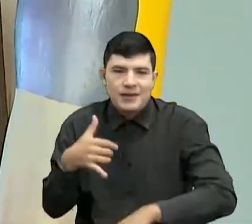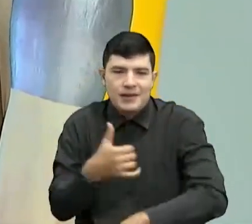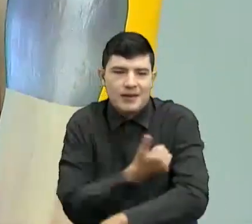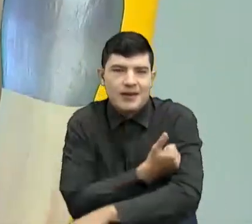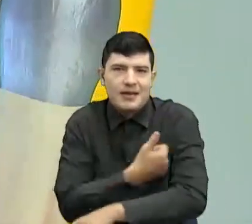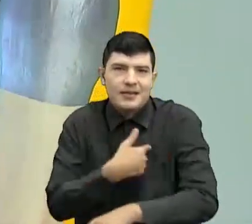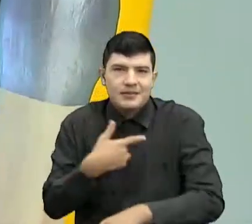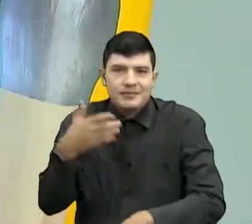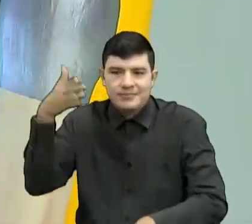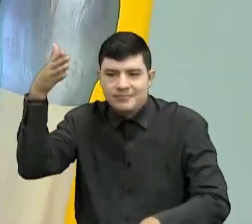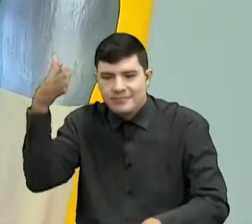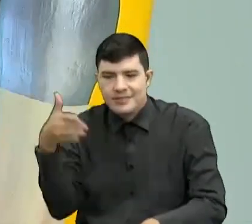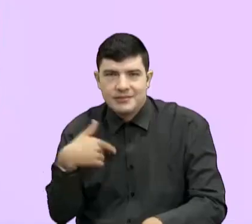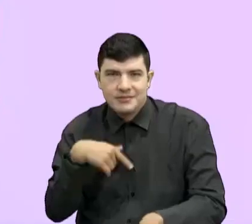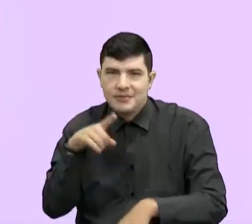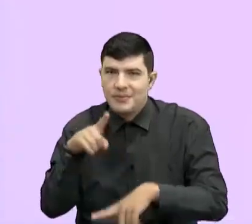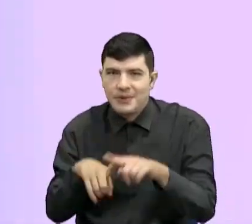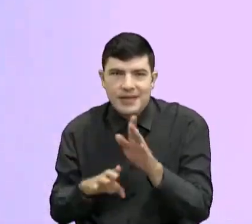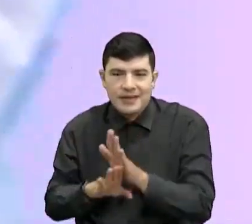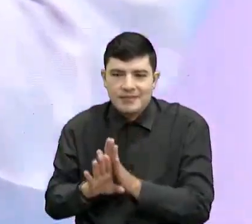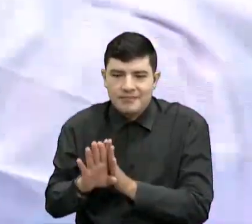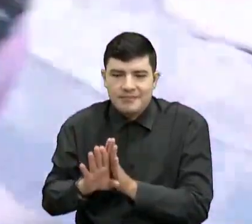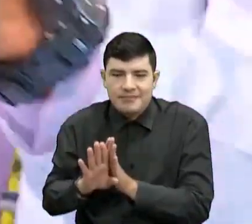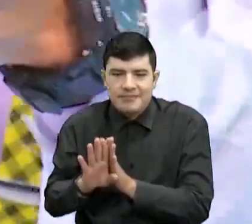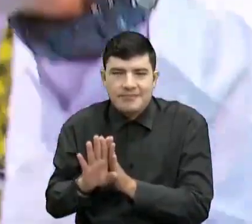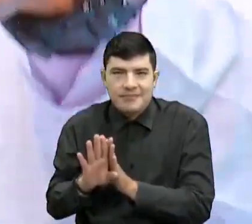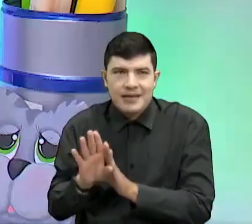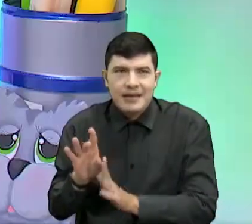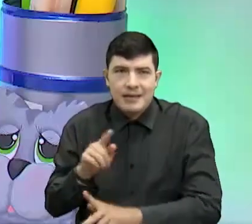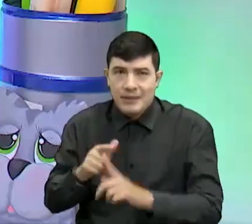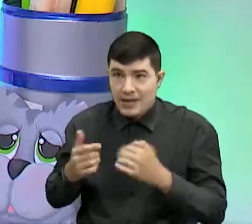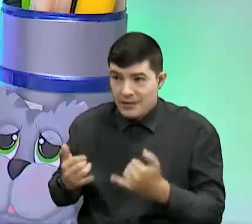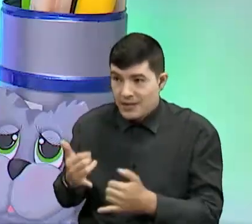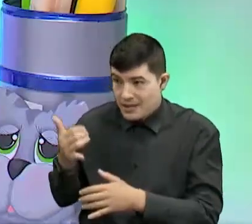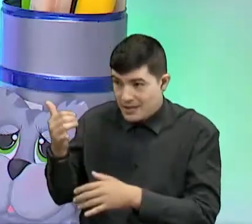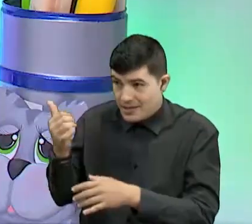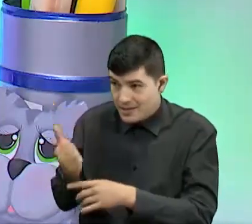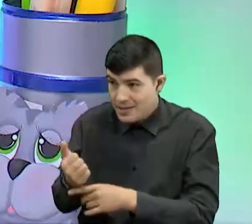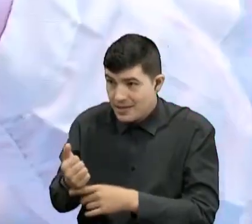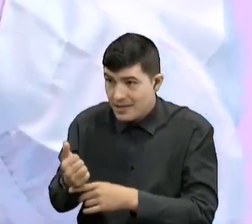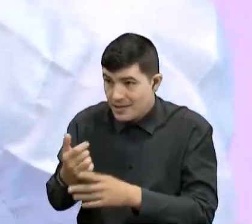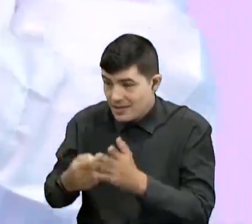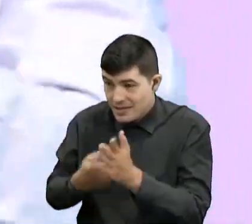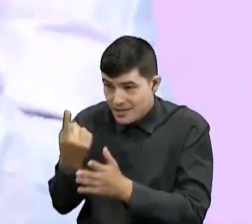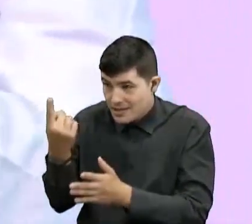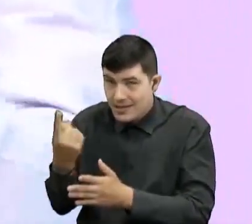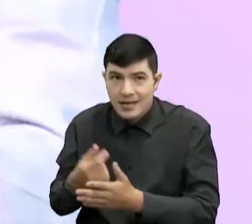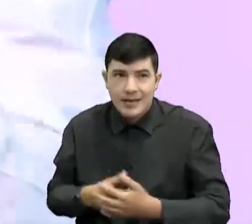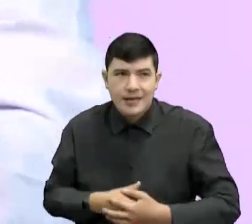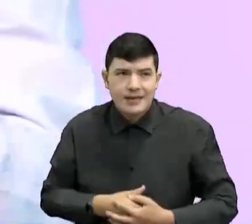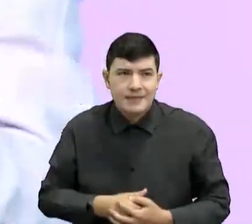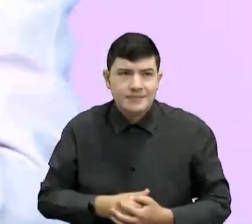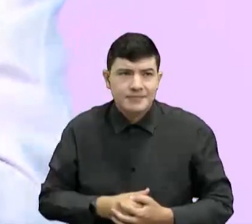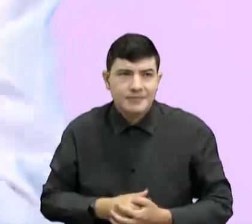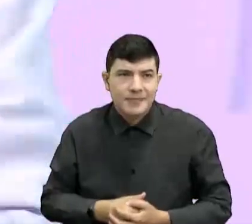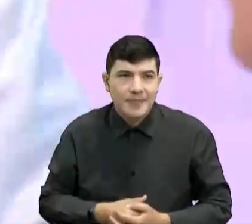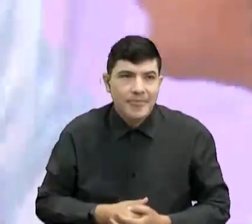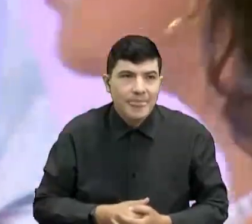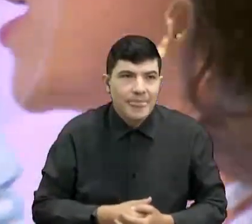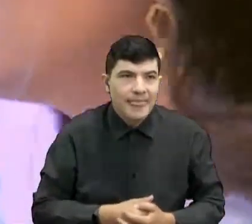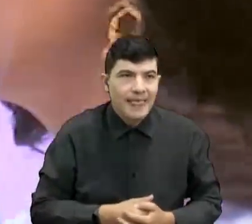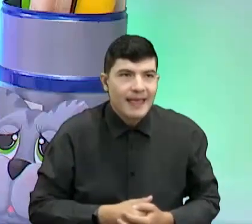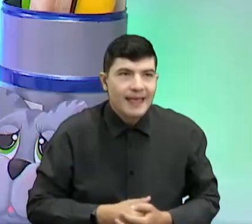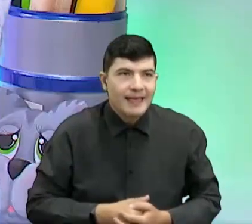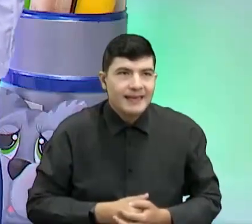detuvo el crecimiento. ¿Qué es que dicen? ¿Se la aplicamos de una vez? No, no, ya, ya. Venga, no duele, mamita, Ya no se me van a